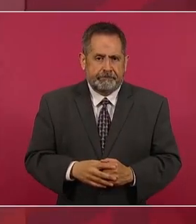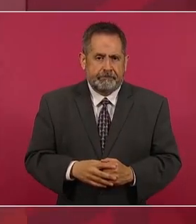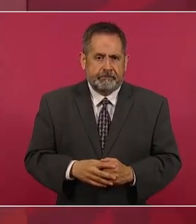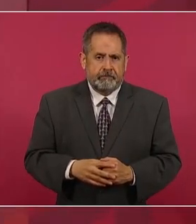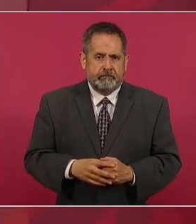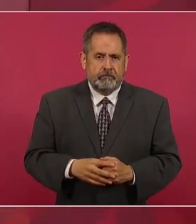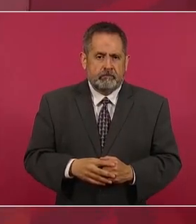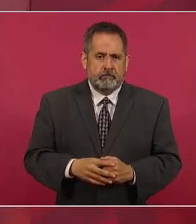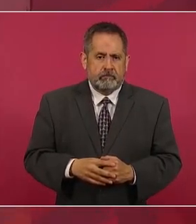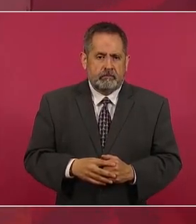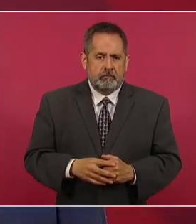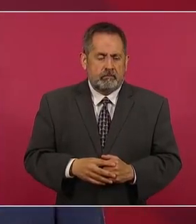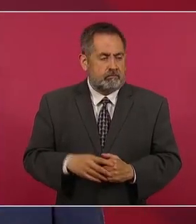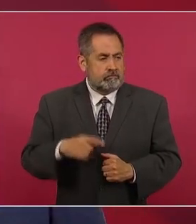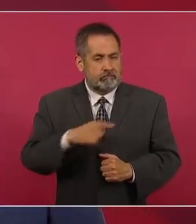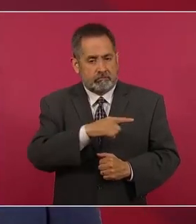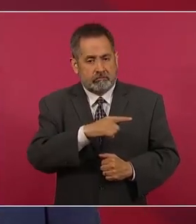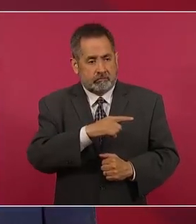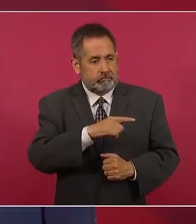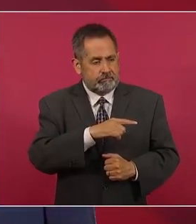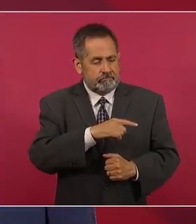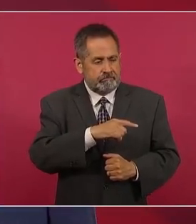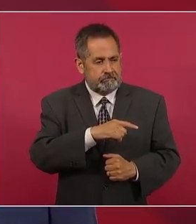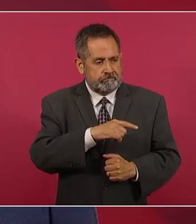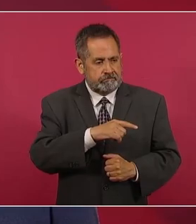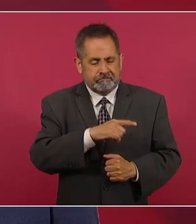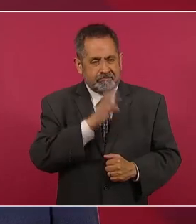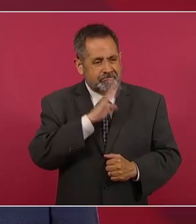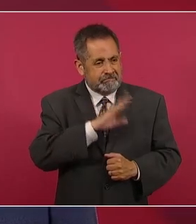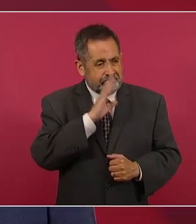una gran irresponsabilidad de nuestra parte